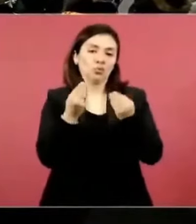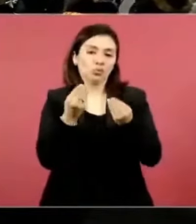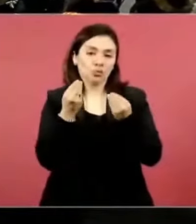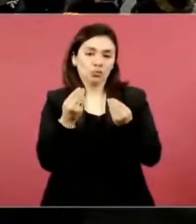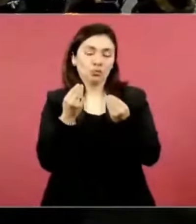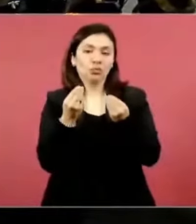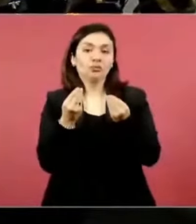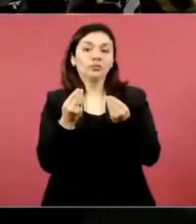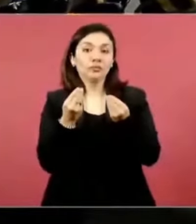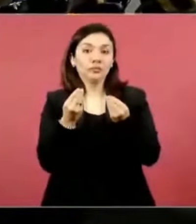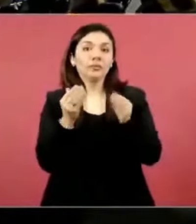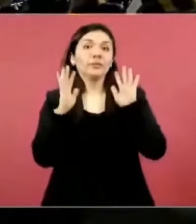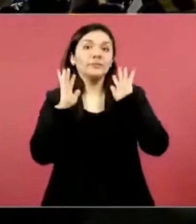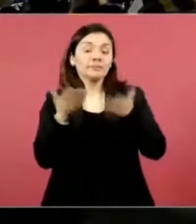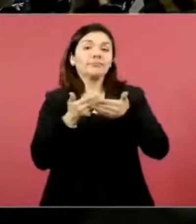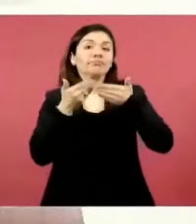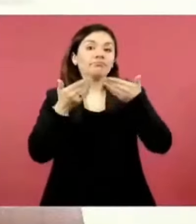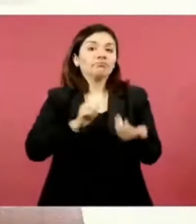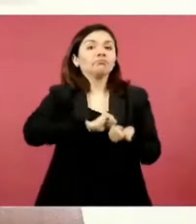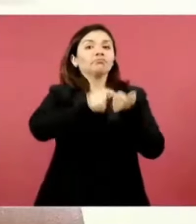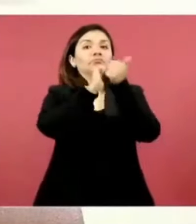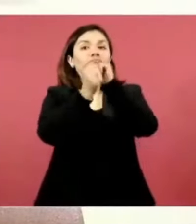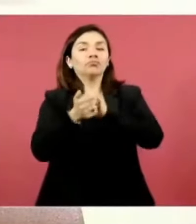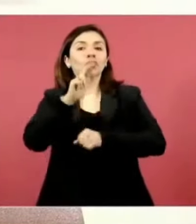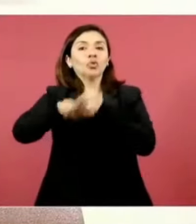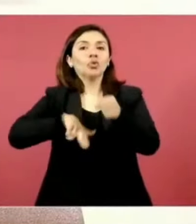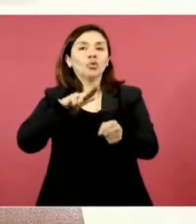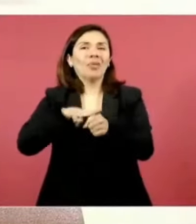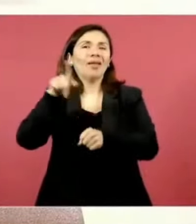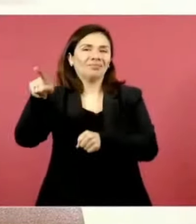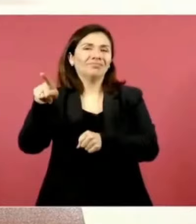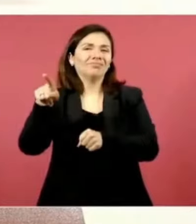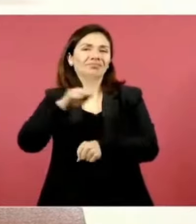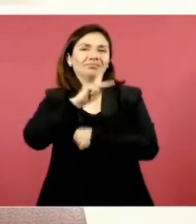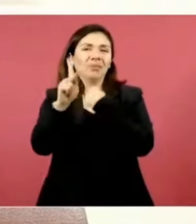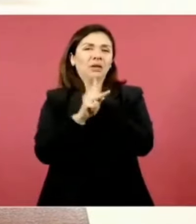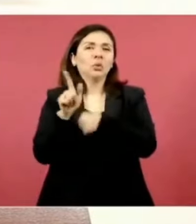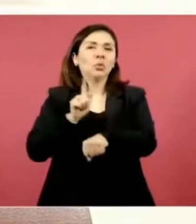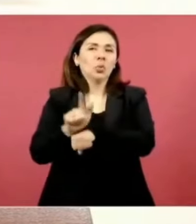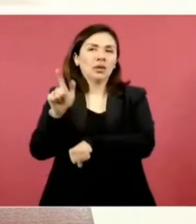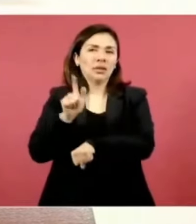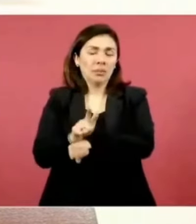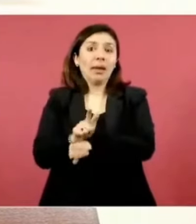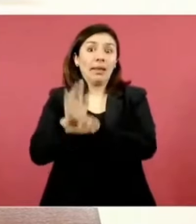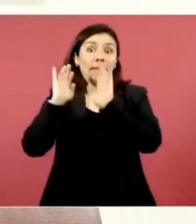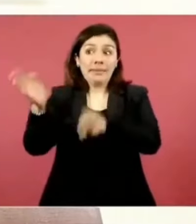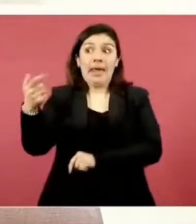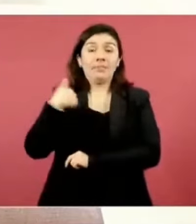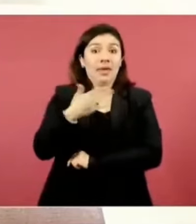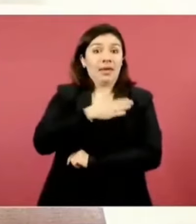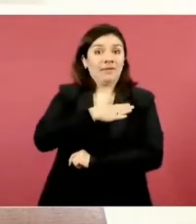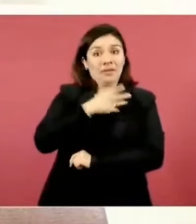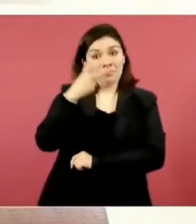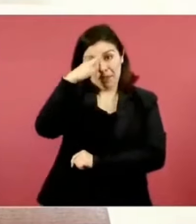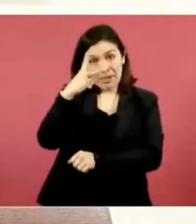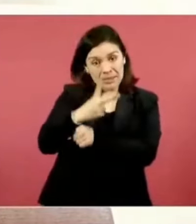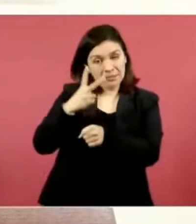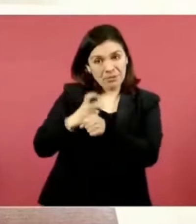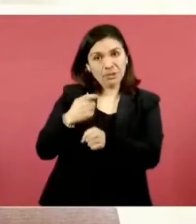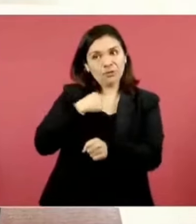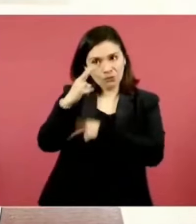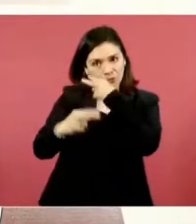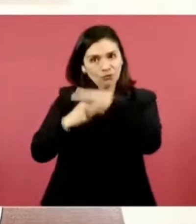esté normalizando la situación en Guatemala ya recibí la invitación para asistir